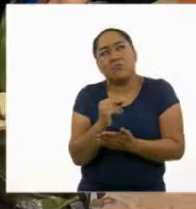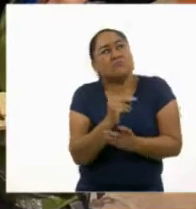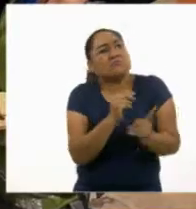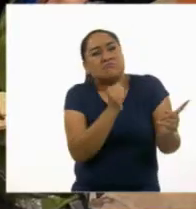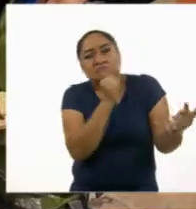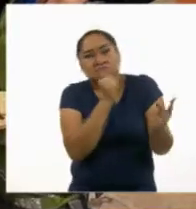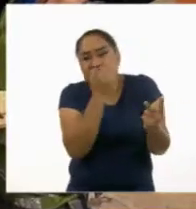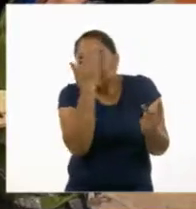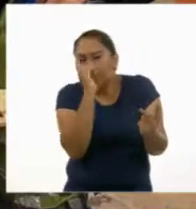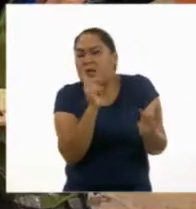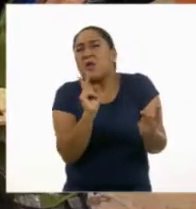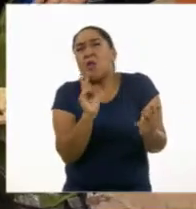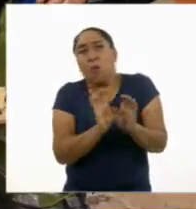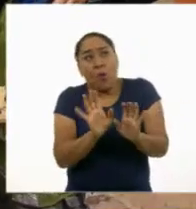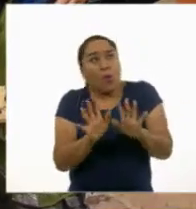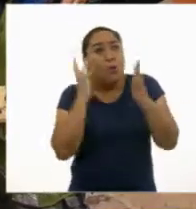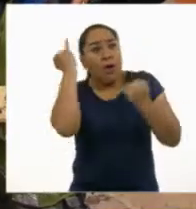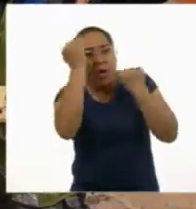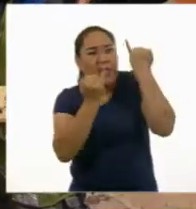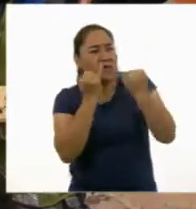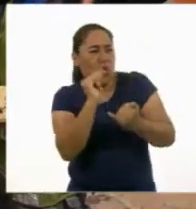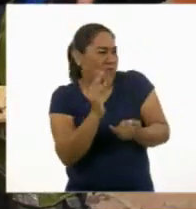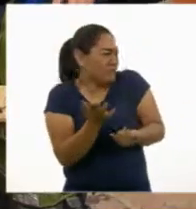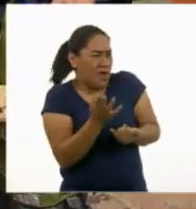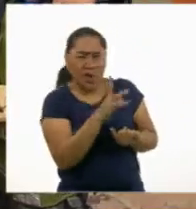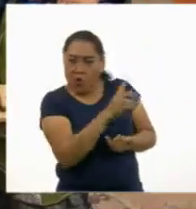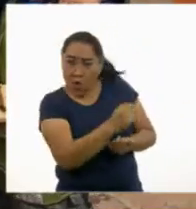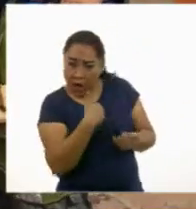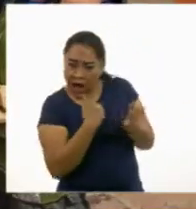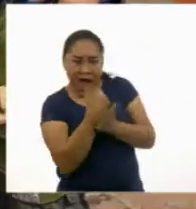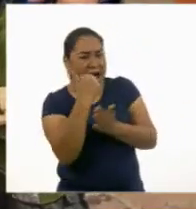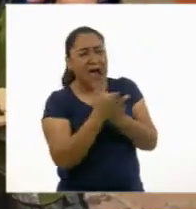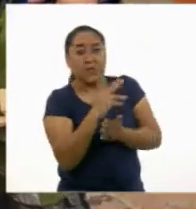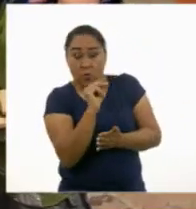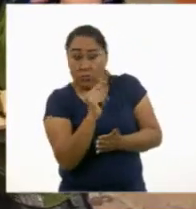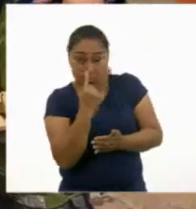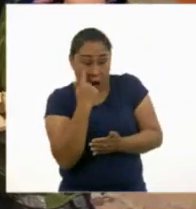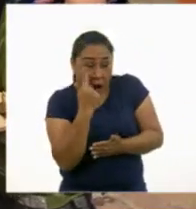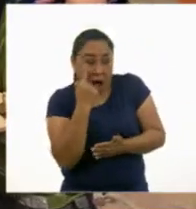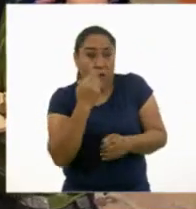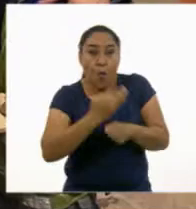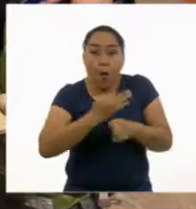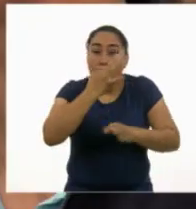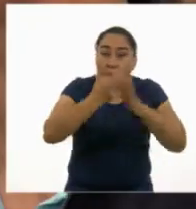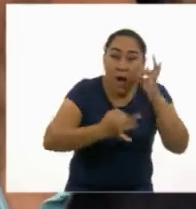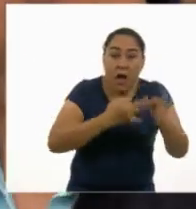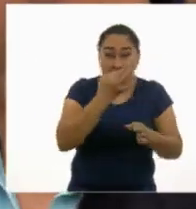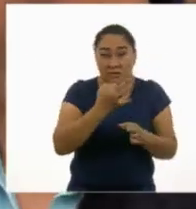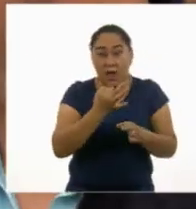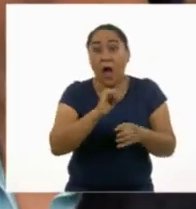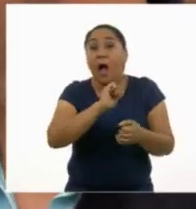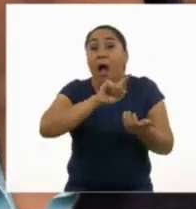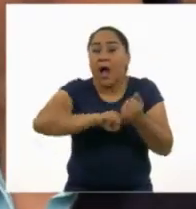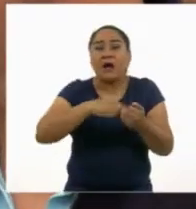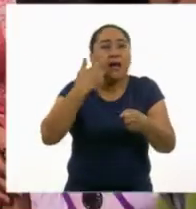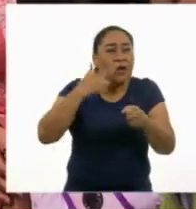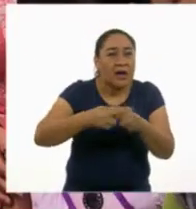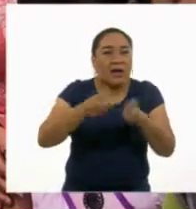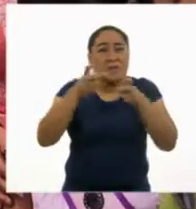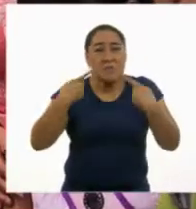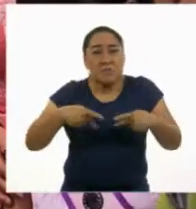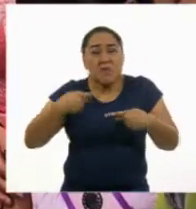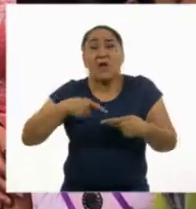son, pero no es para tanto, ¿sí? No, no es por exagerar, pero ¿a poco no todos los noticieros, todos los delincuentes que ves ahí, tienen tatuajes como ese?